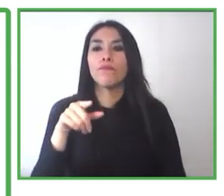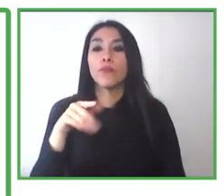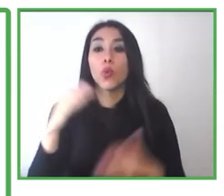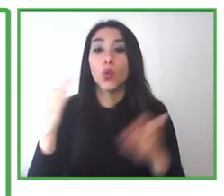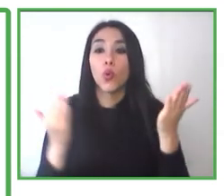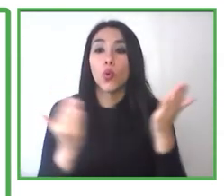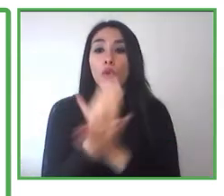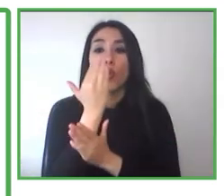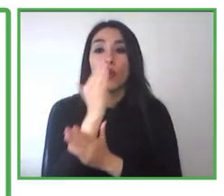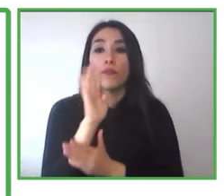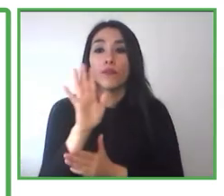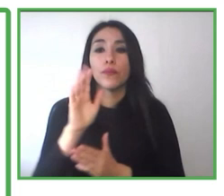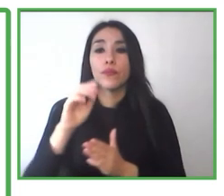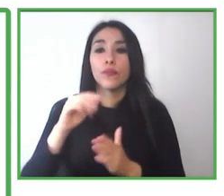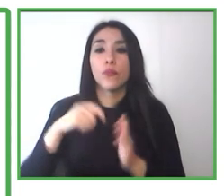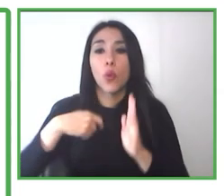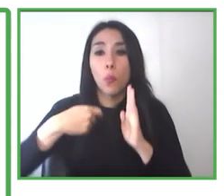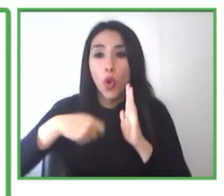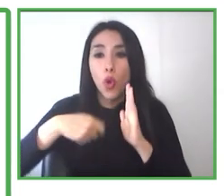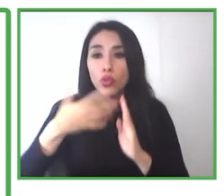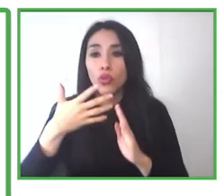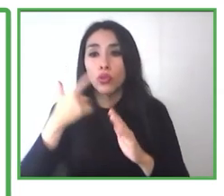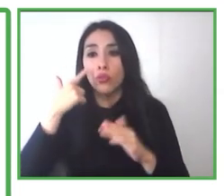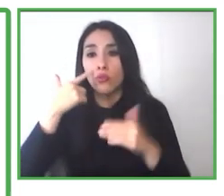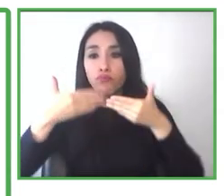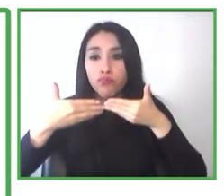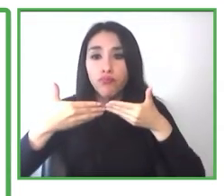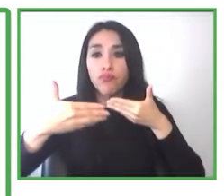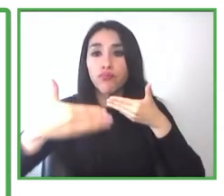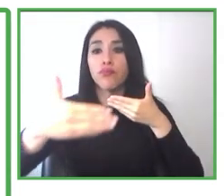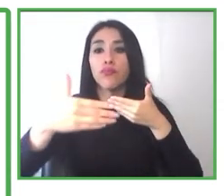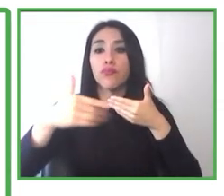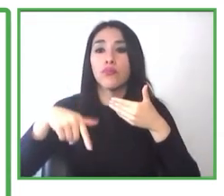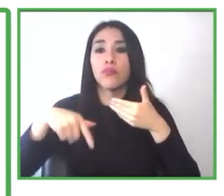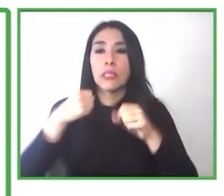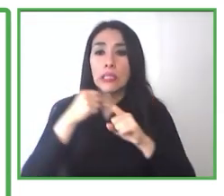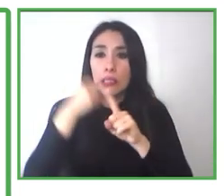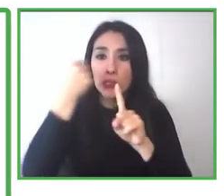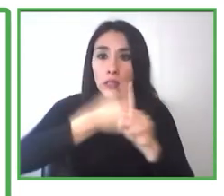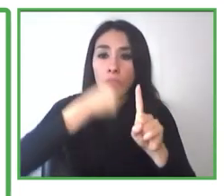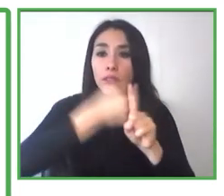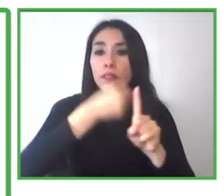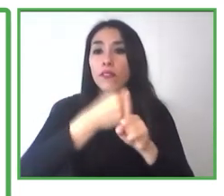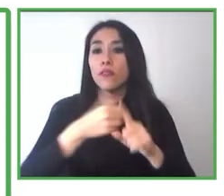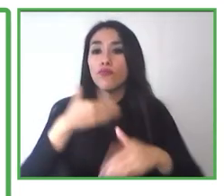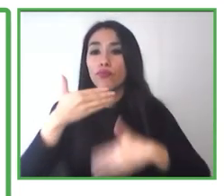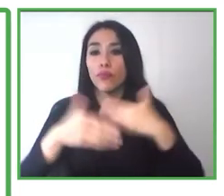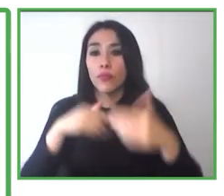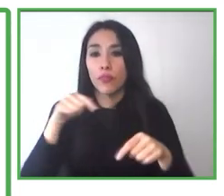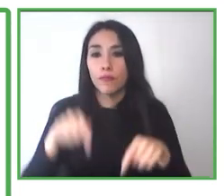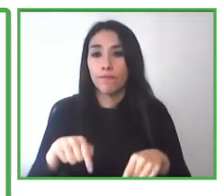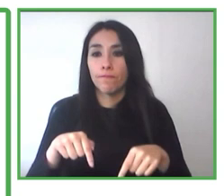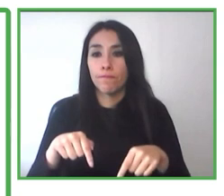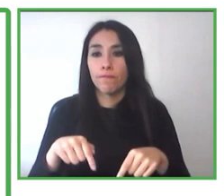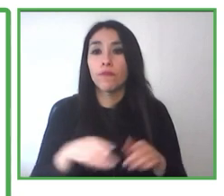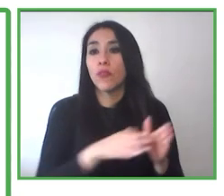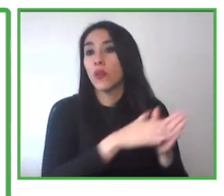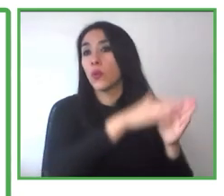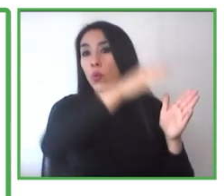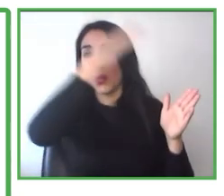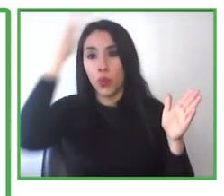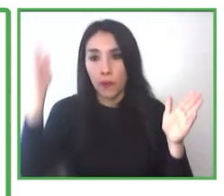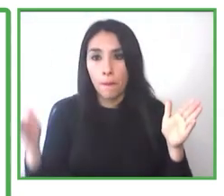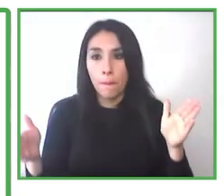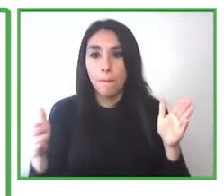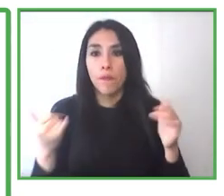financiado por la Municipalidad y por lo tanto, desde ese entonces hasta ahora, sigue brindando apoyo tanto a las personas con discapacidad